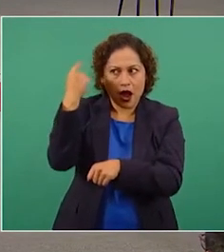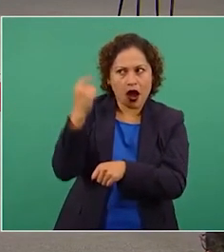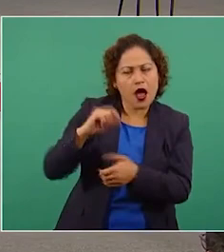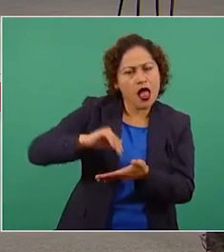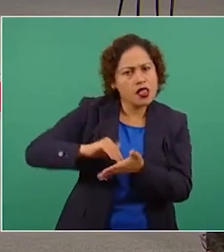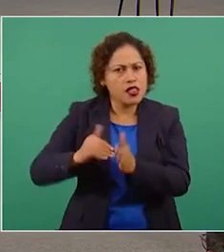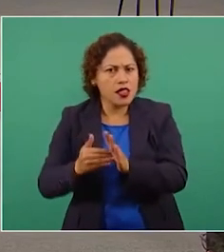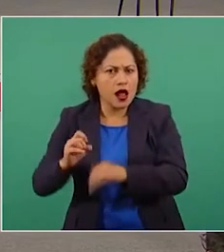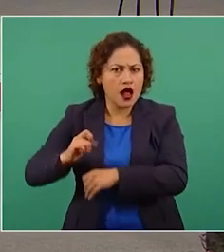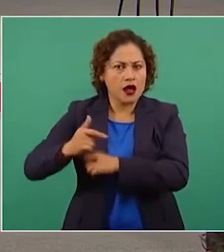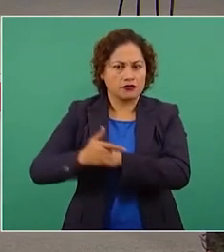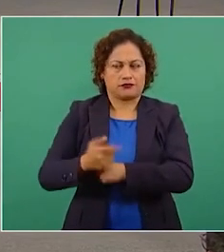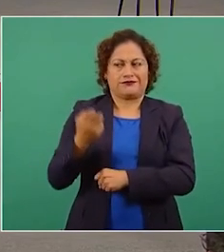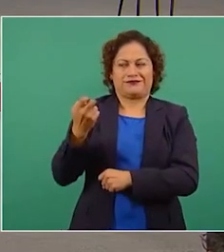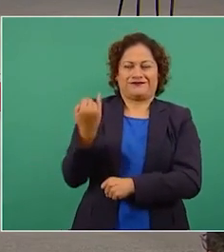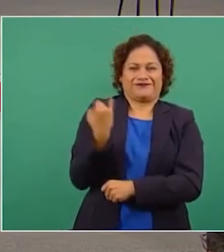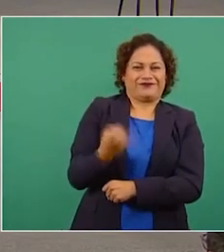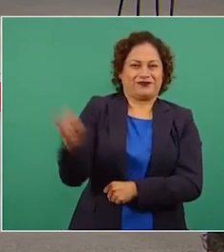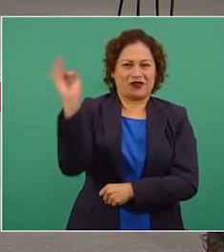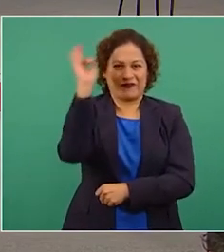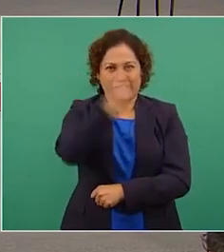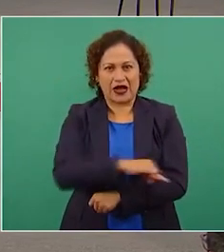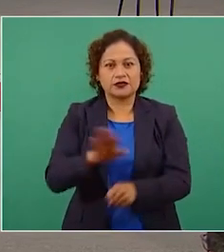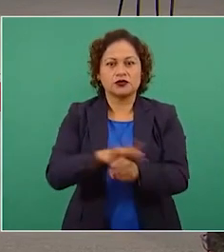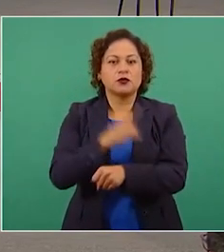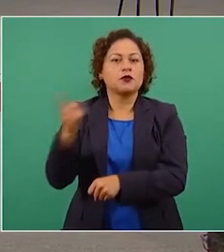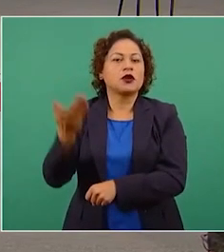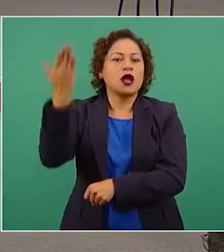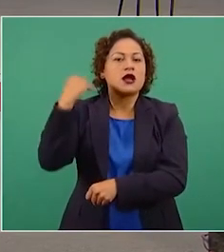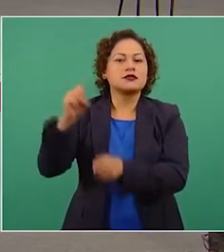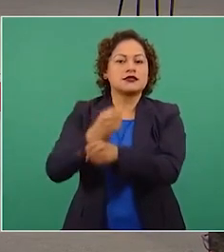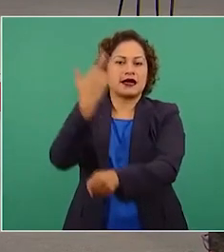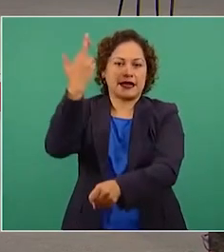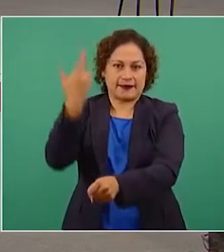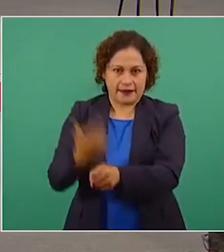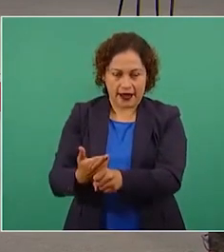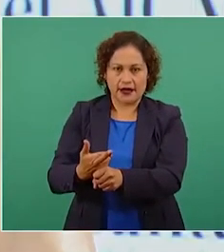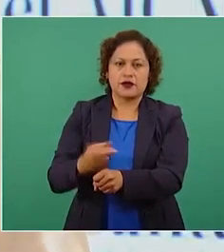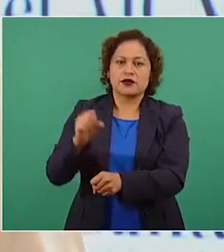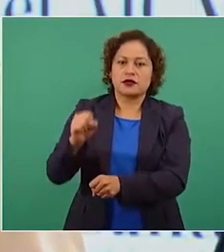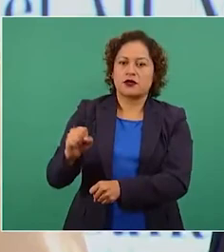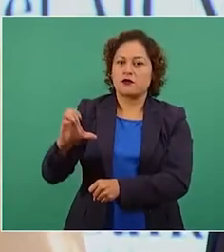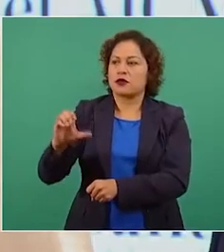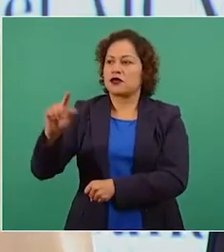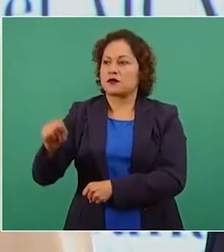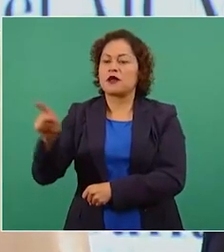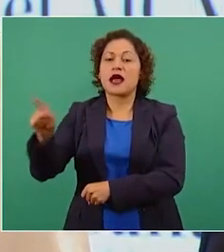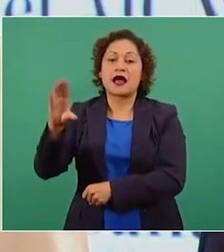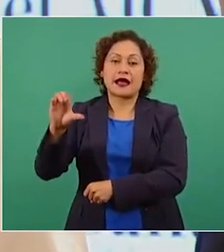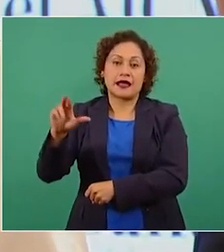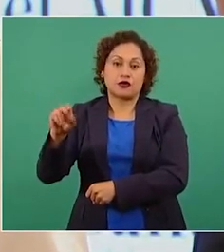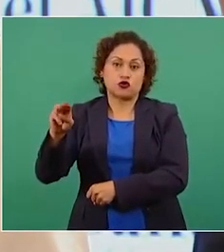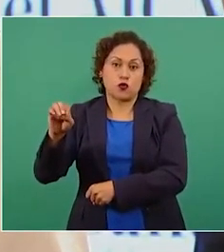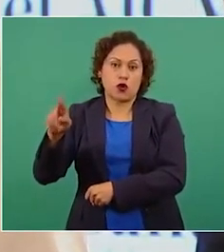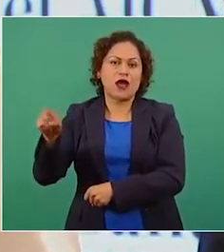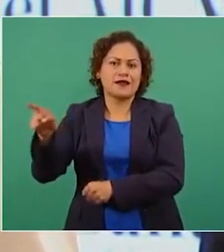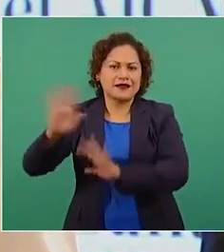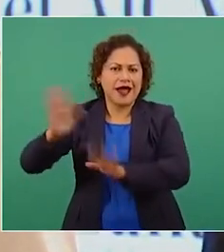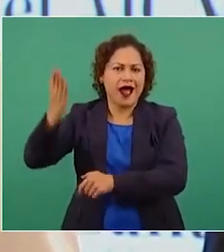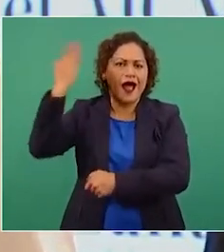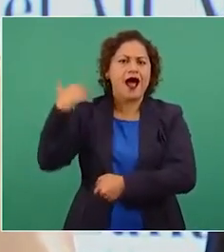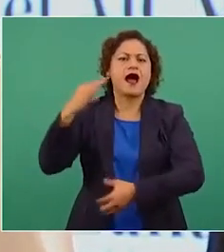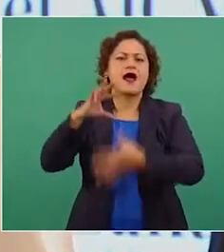ocasiones el subsecretario de Comunicaciones y Transportes, Carlos Morán. El aeropuerto internacional Felipe Ángeles